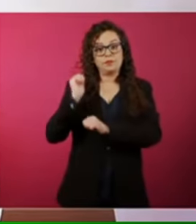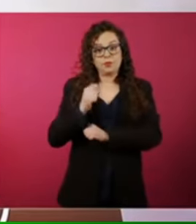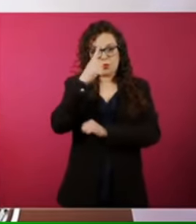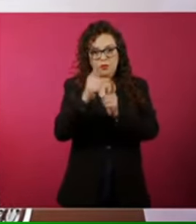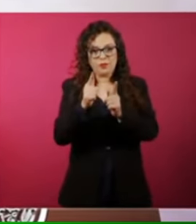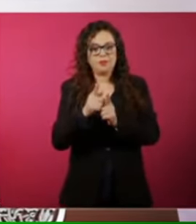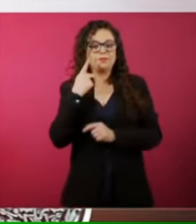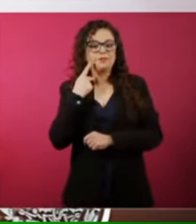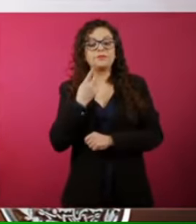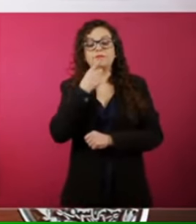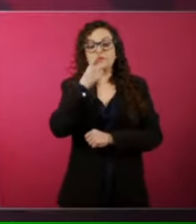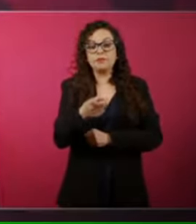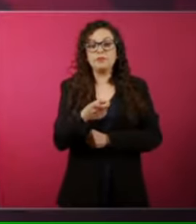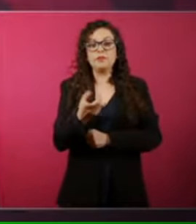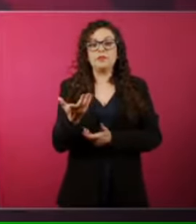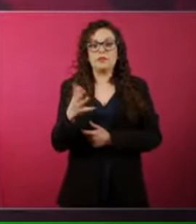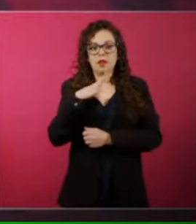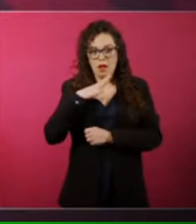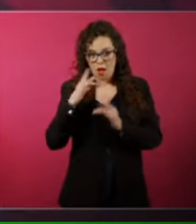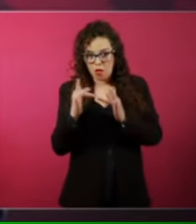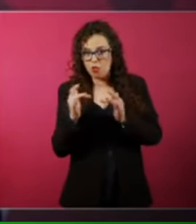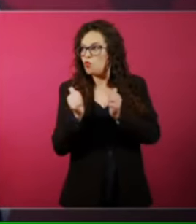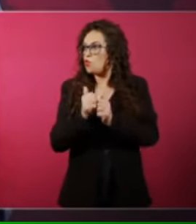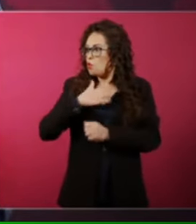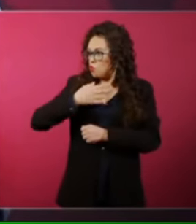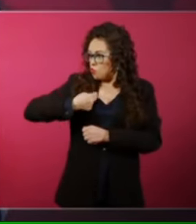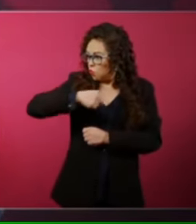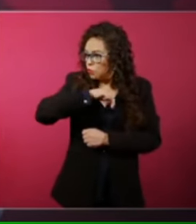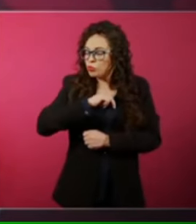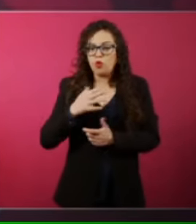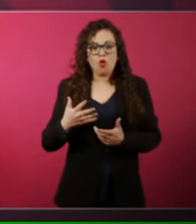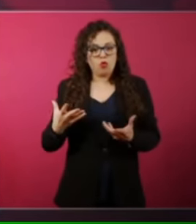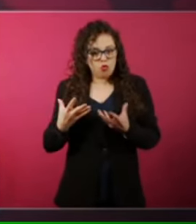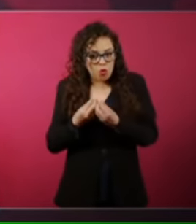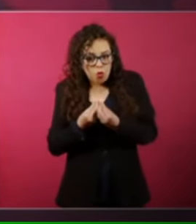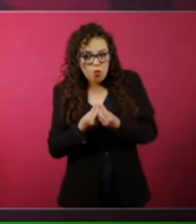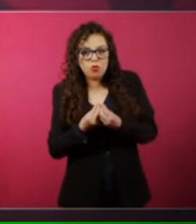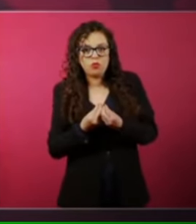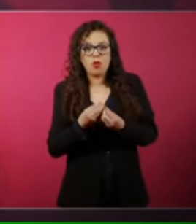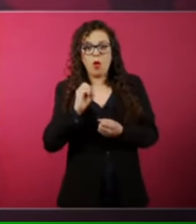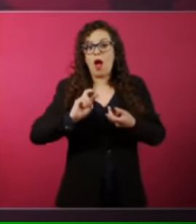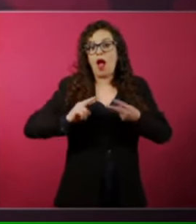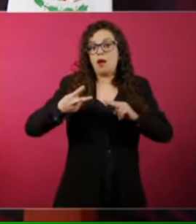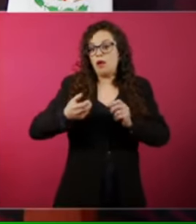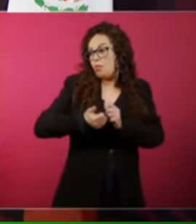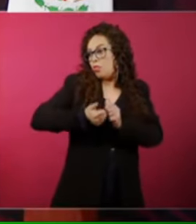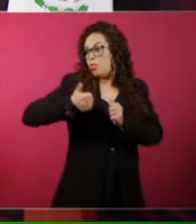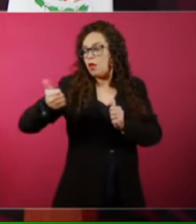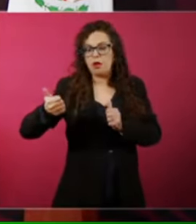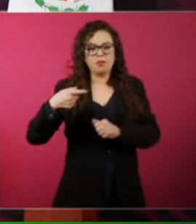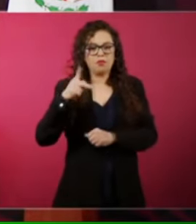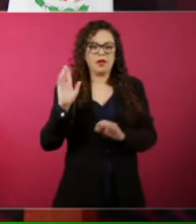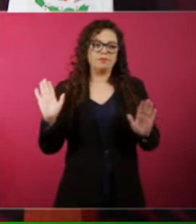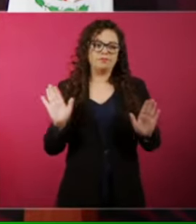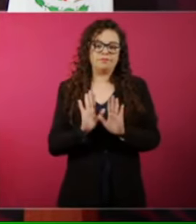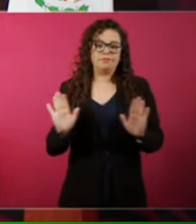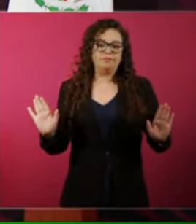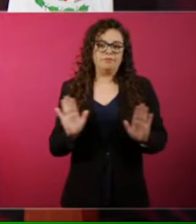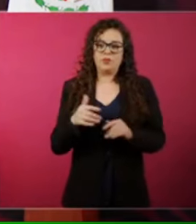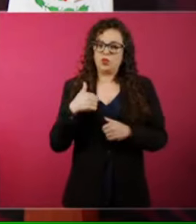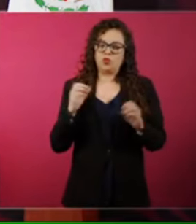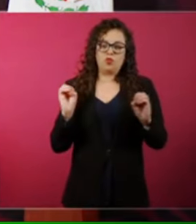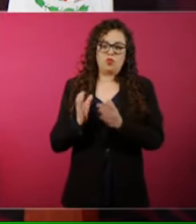cercano a nosotros o o este o al contrario ¿no? de que